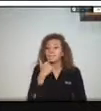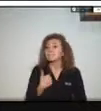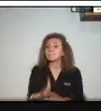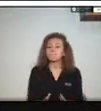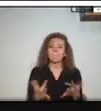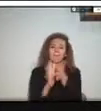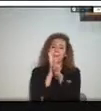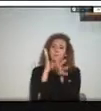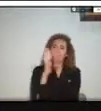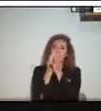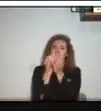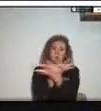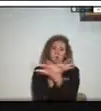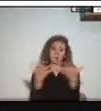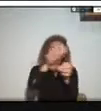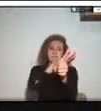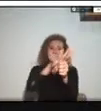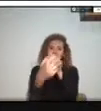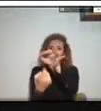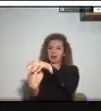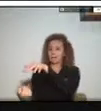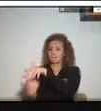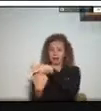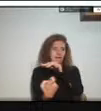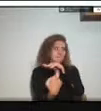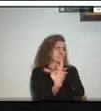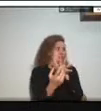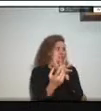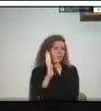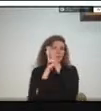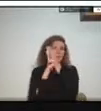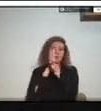cosas de qué sucedía realmente con el río Guayuriva